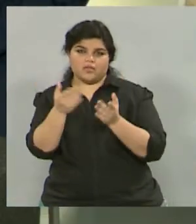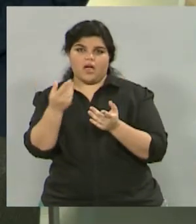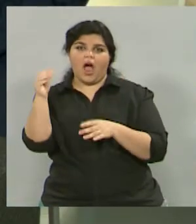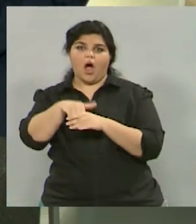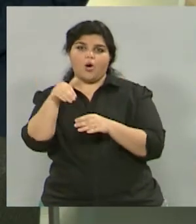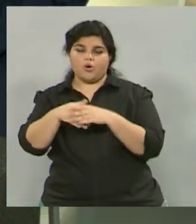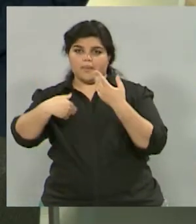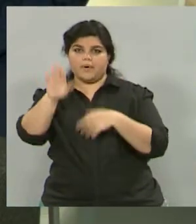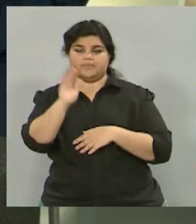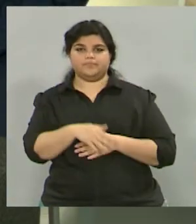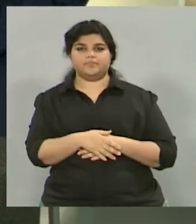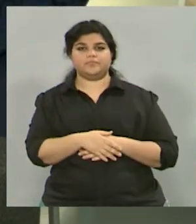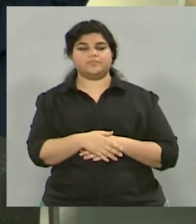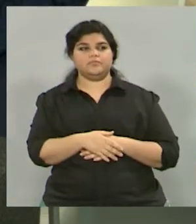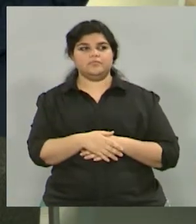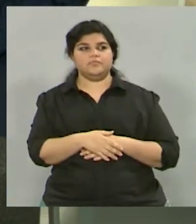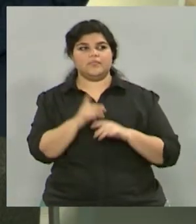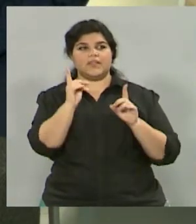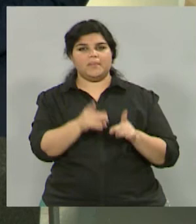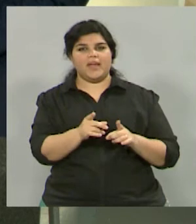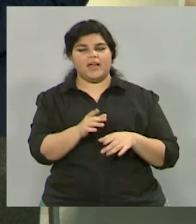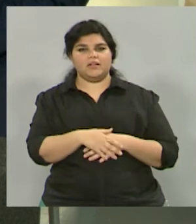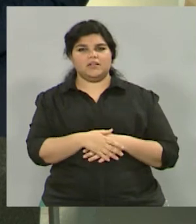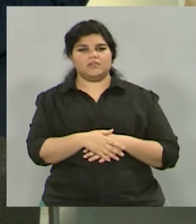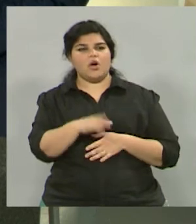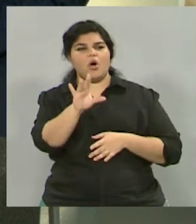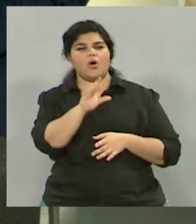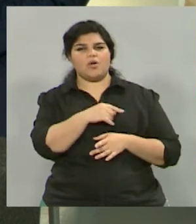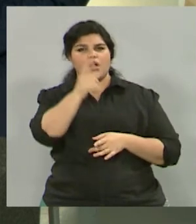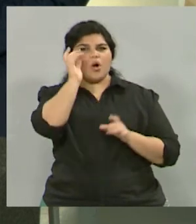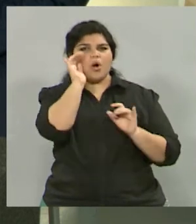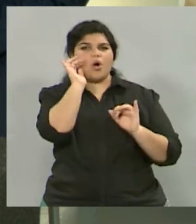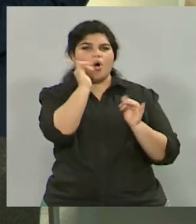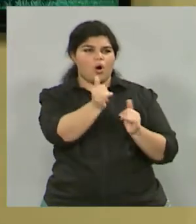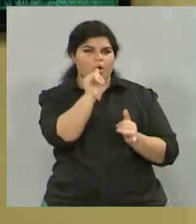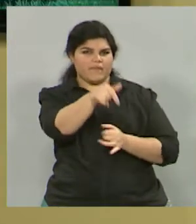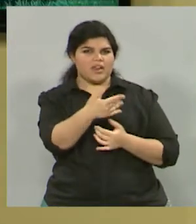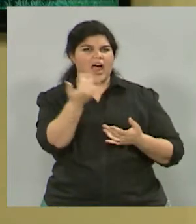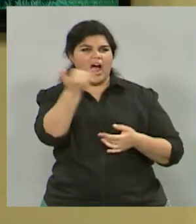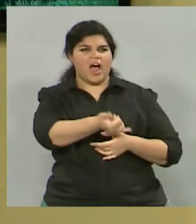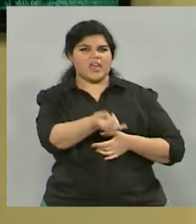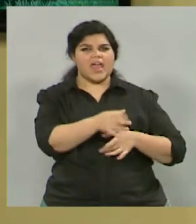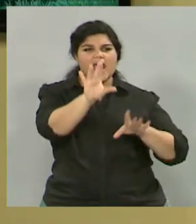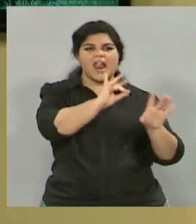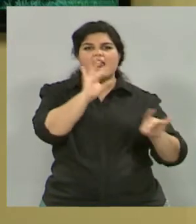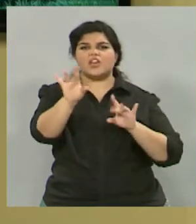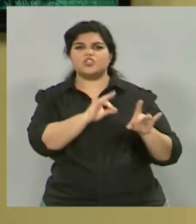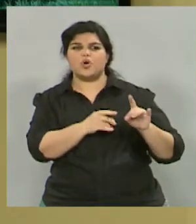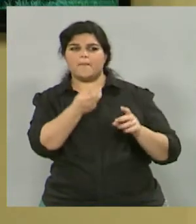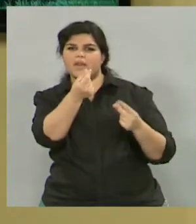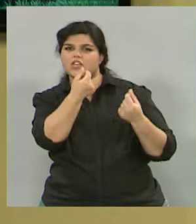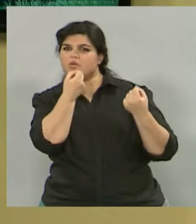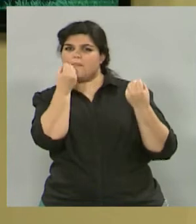decir la palabra alternativa, yo le agrego la palabra opción. ¿El joven tiene opción para, de algún modo, encontrar los mejores precios?